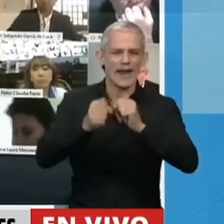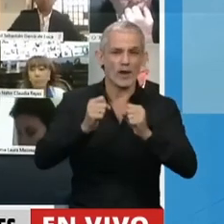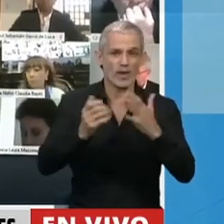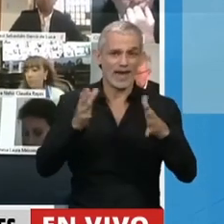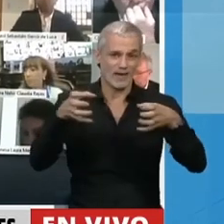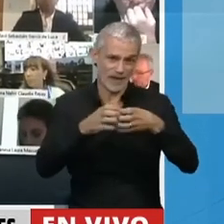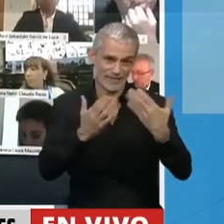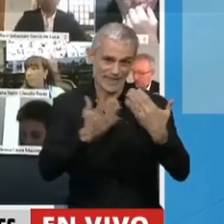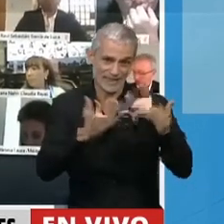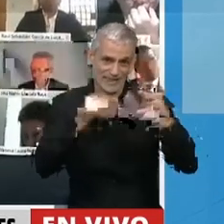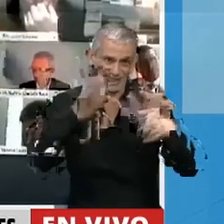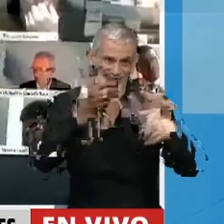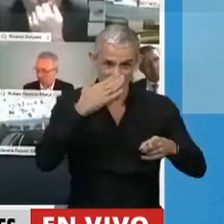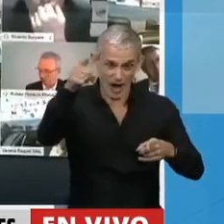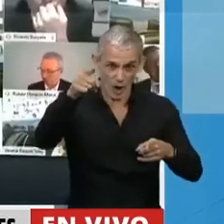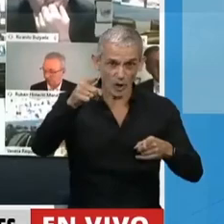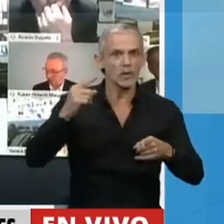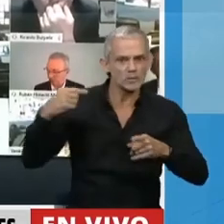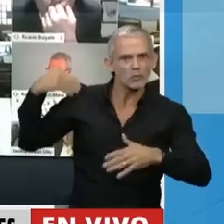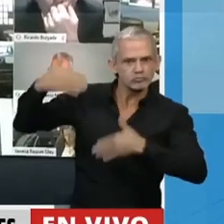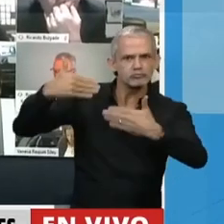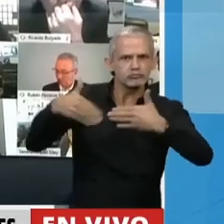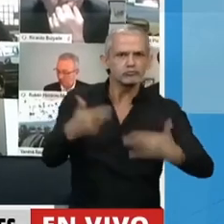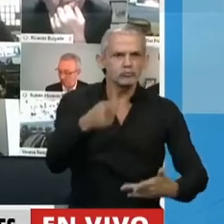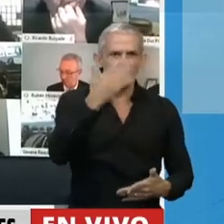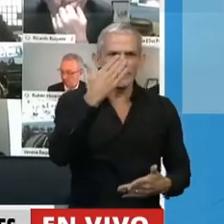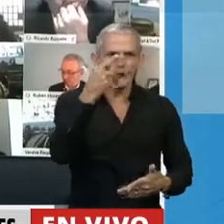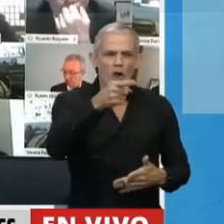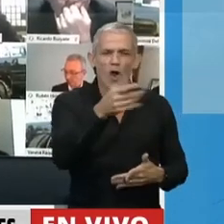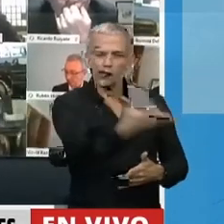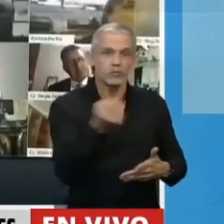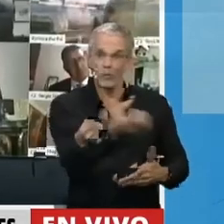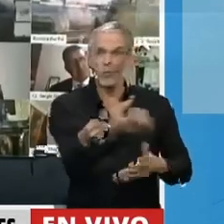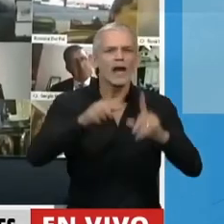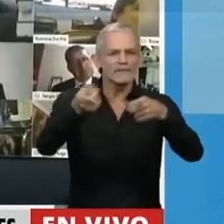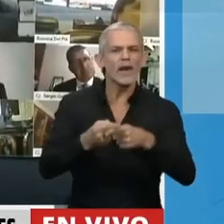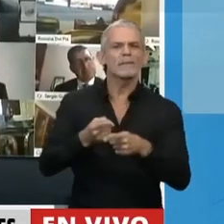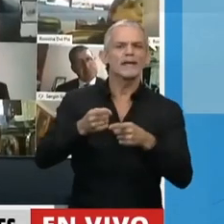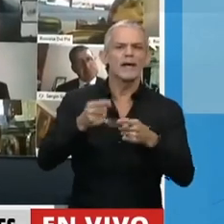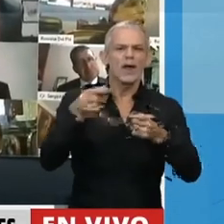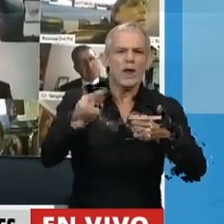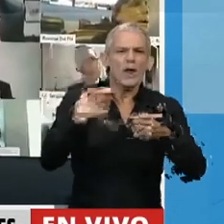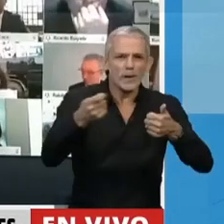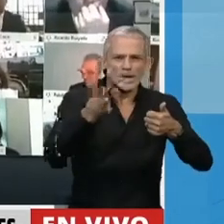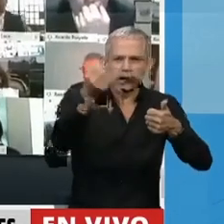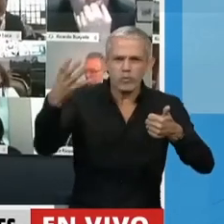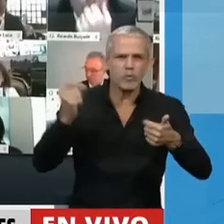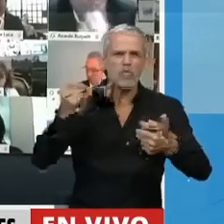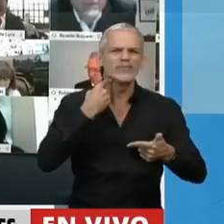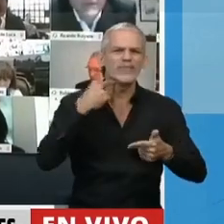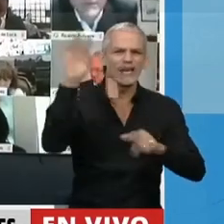Izquierda de la provincia y como vienen por los jubilados de Córdoba, vienen por los jubilados de cada una de las 13